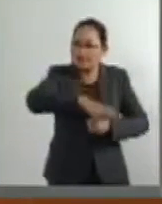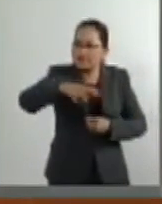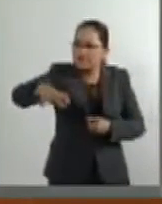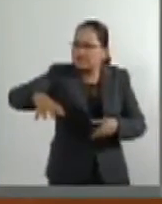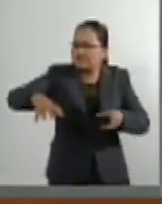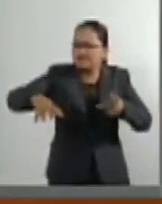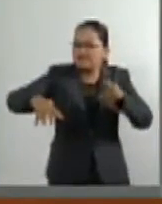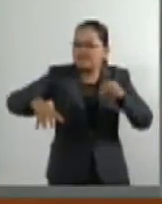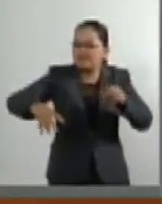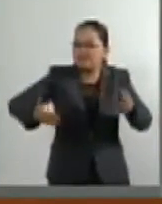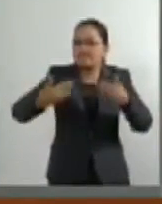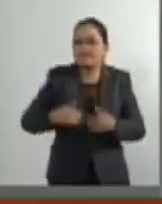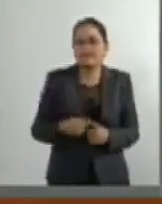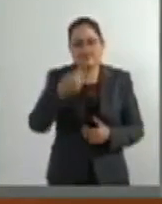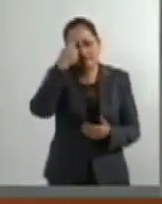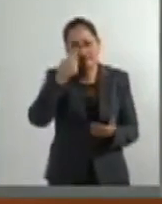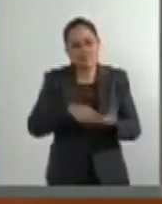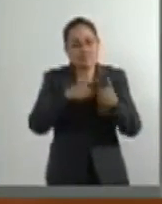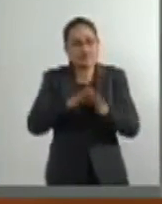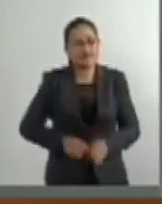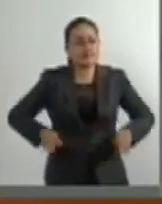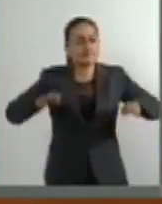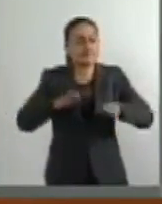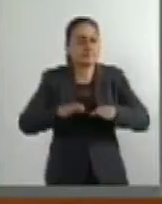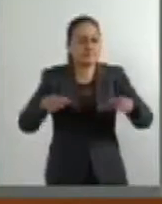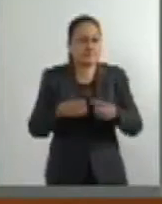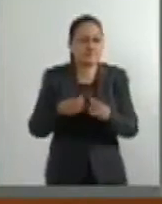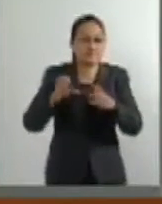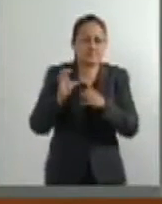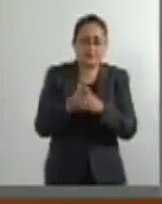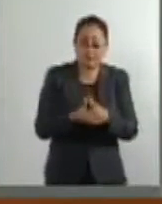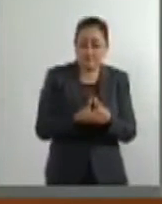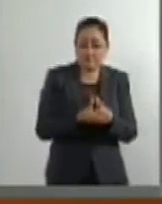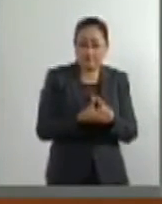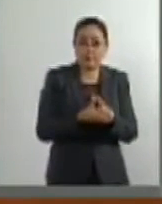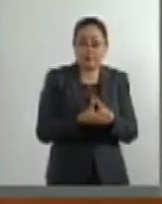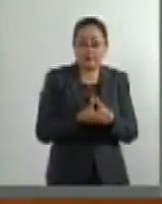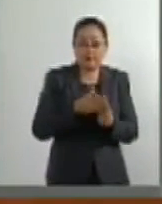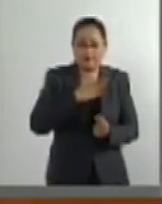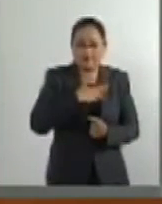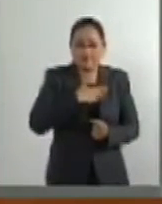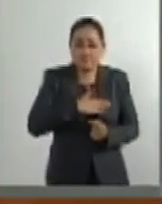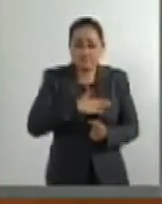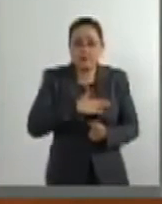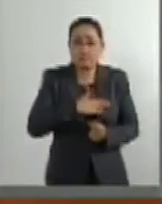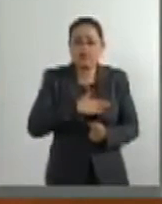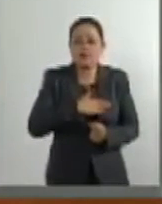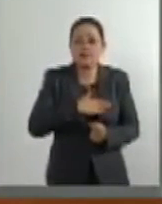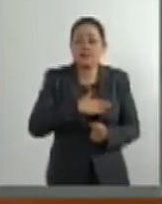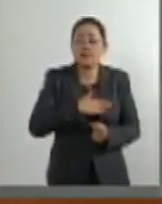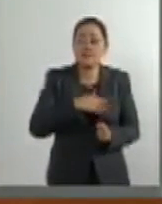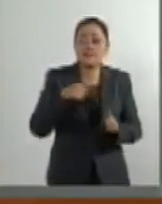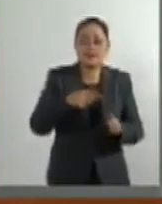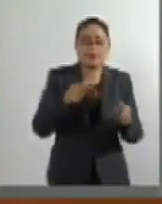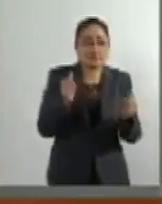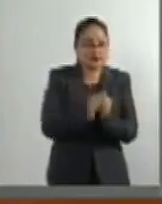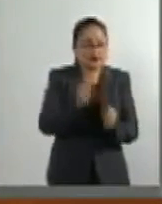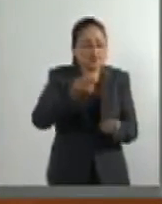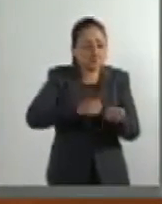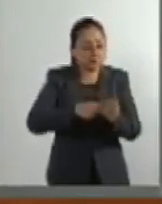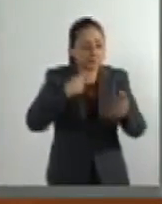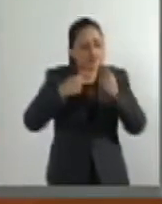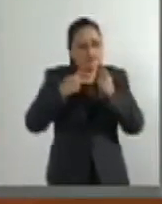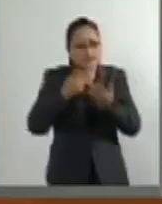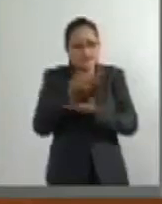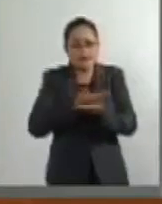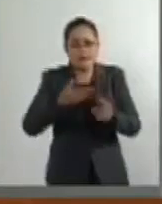señalar que las comisiones y particularmente la Comisión de Justicia a partir de esta discusión amplia